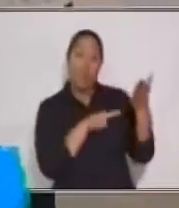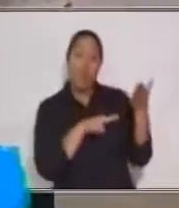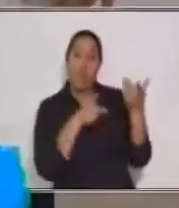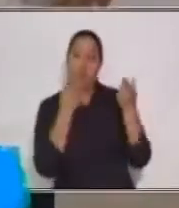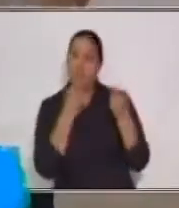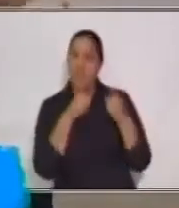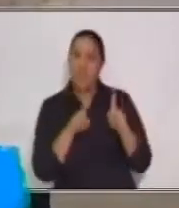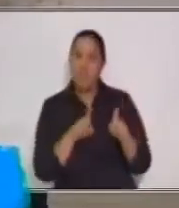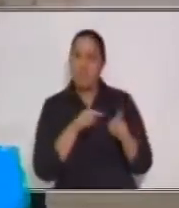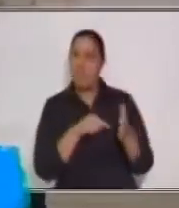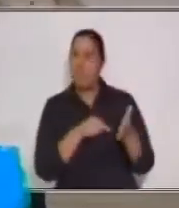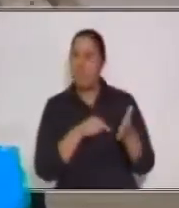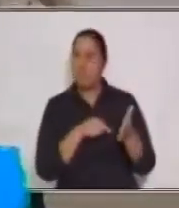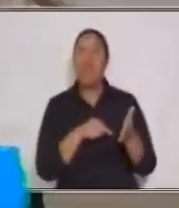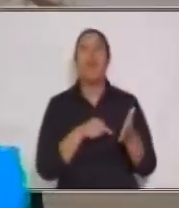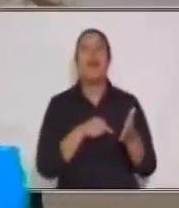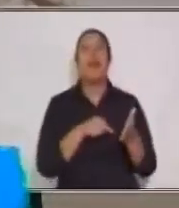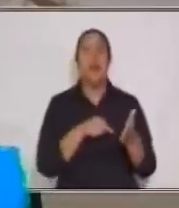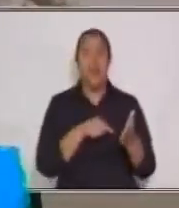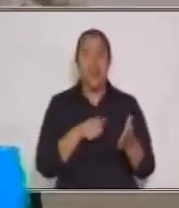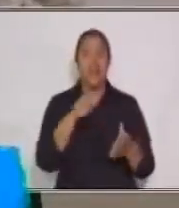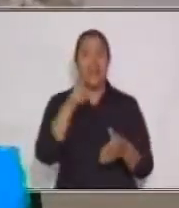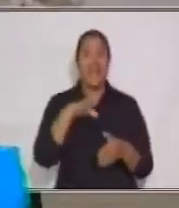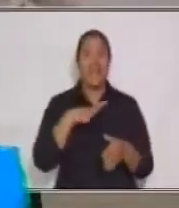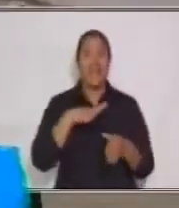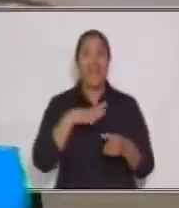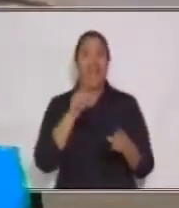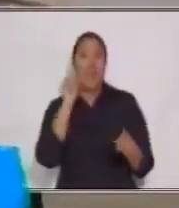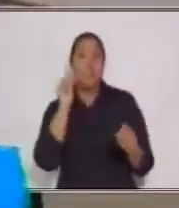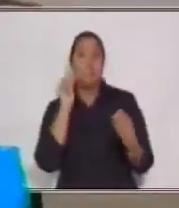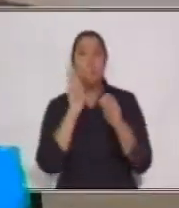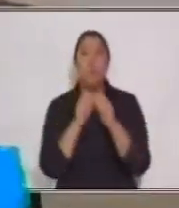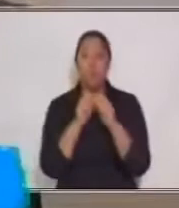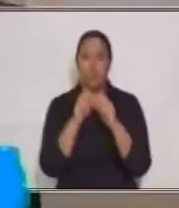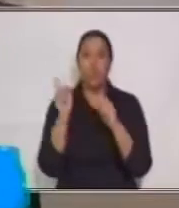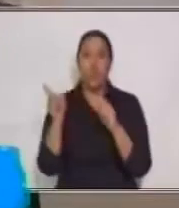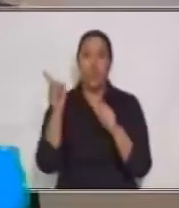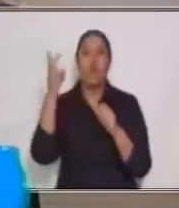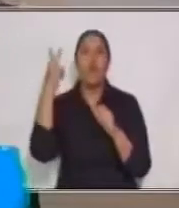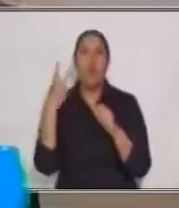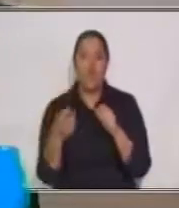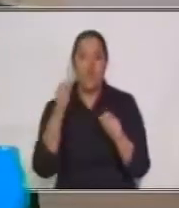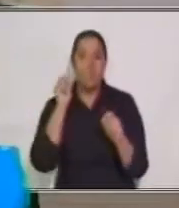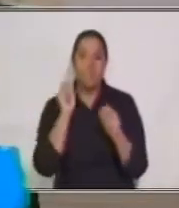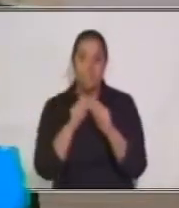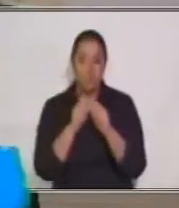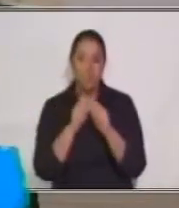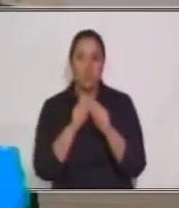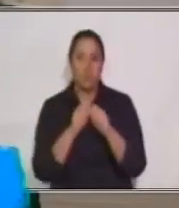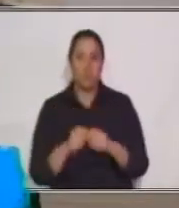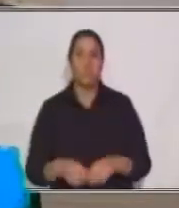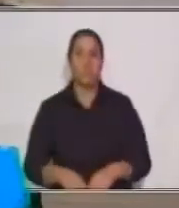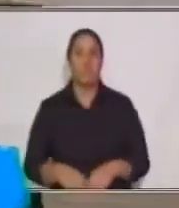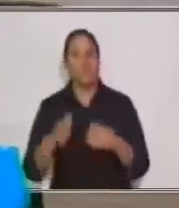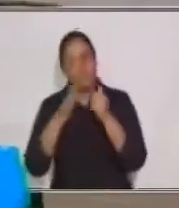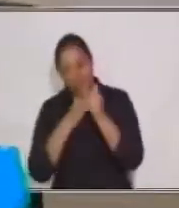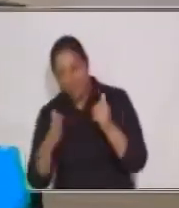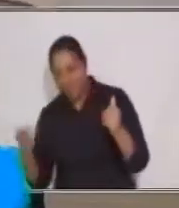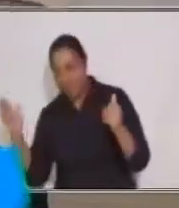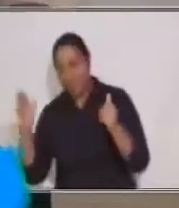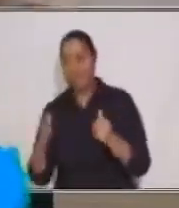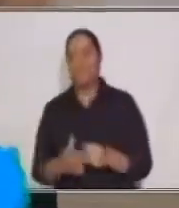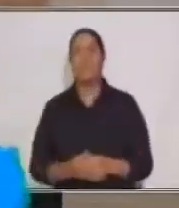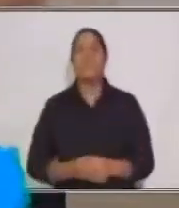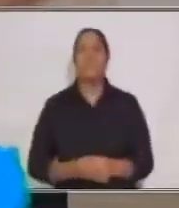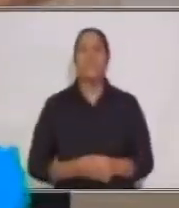similar. Hay un espacio. Ayúdenme, ¿qué va ahí? Sí. Muy bien. Un punto y seguido. Muy